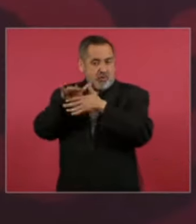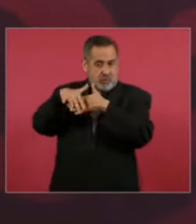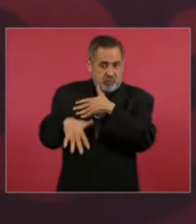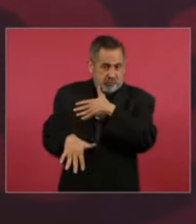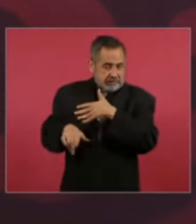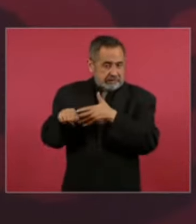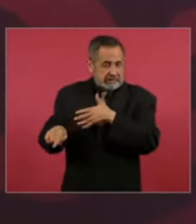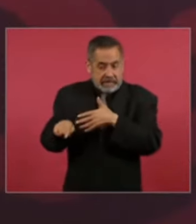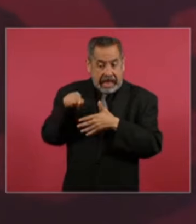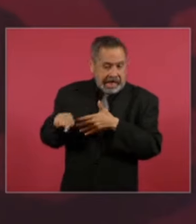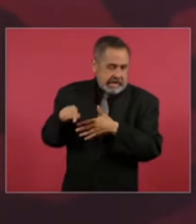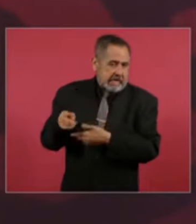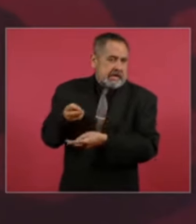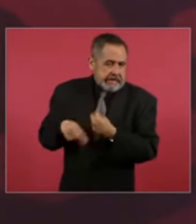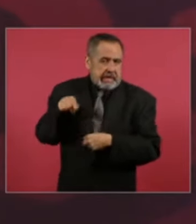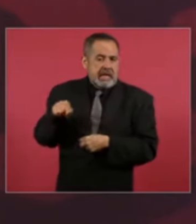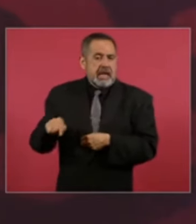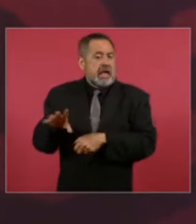producen energía